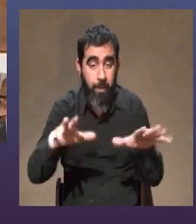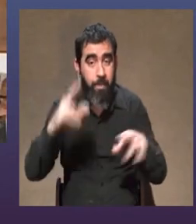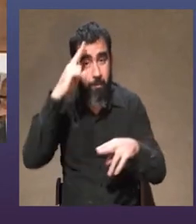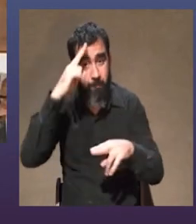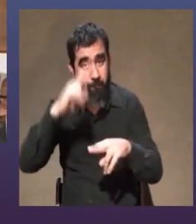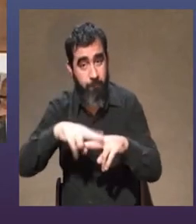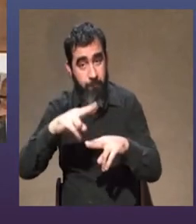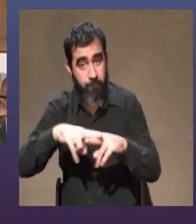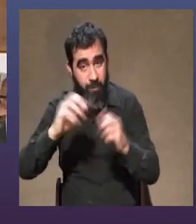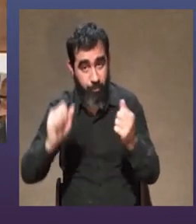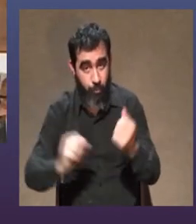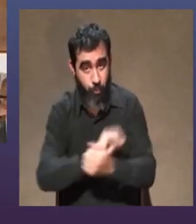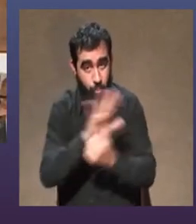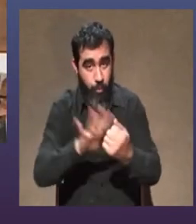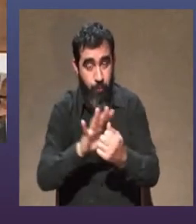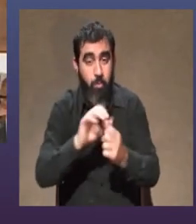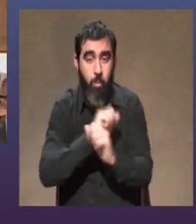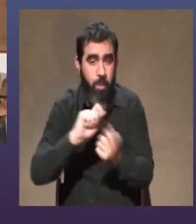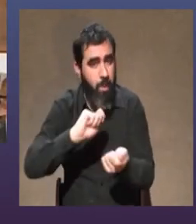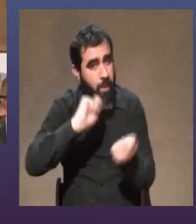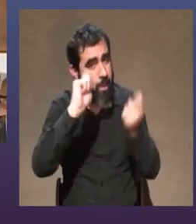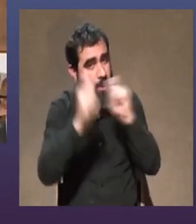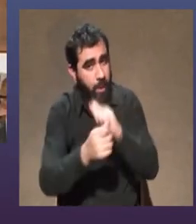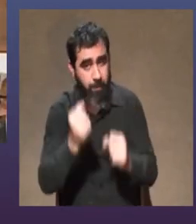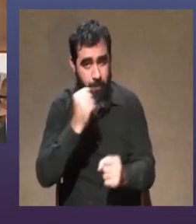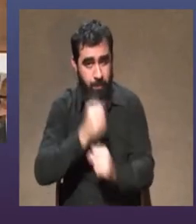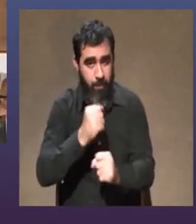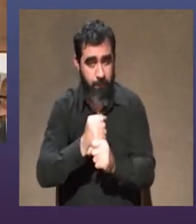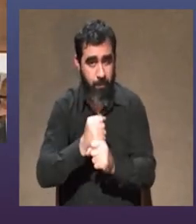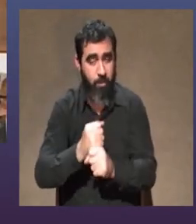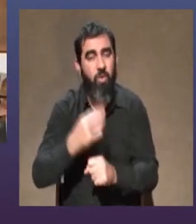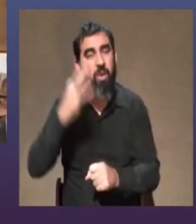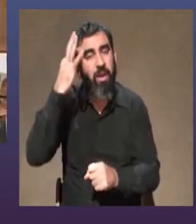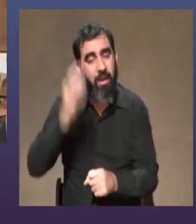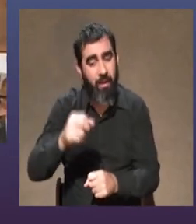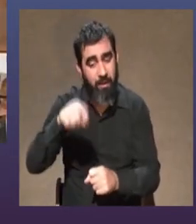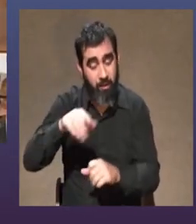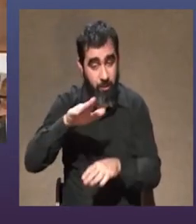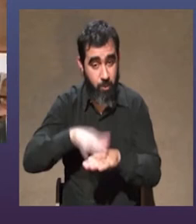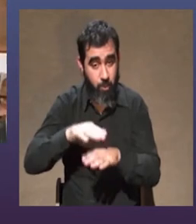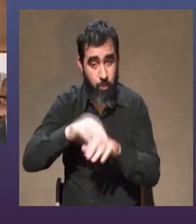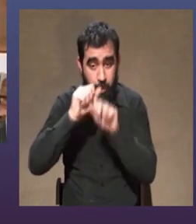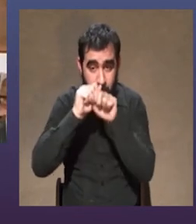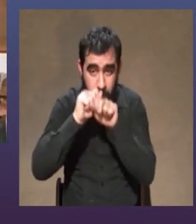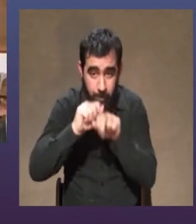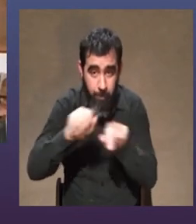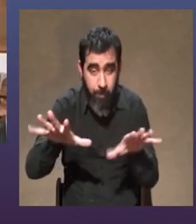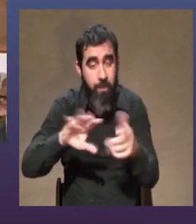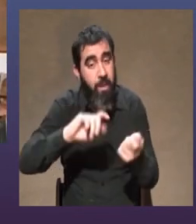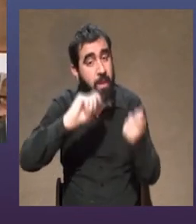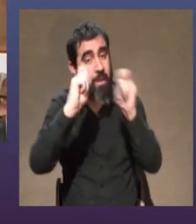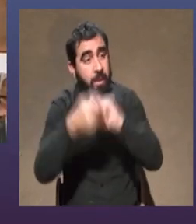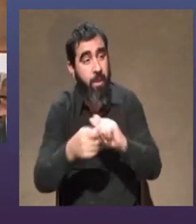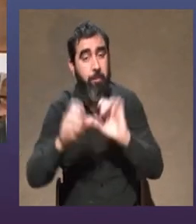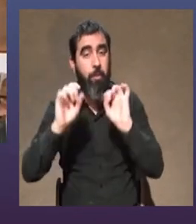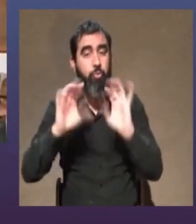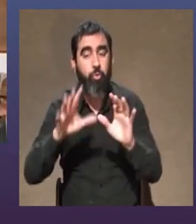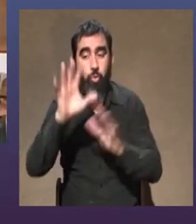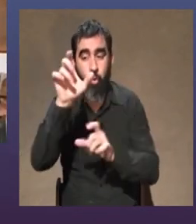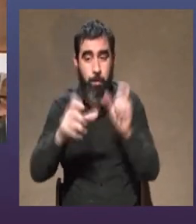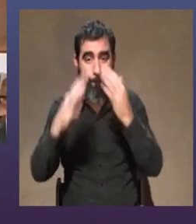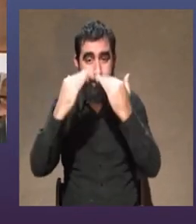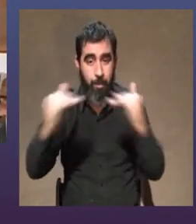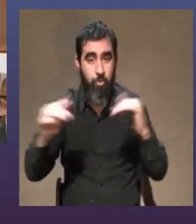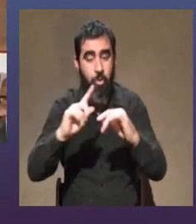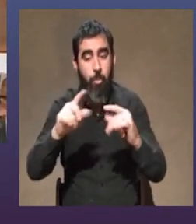reformular en sus trabajos? ¿y creen que además esta pandemia va a cambiar no solo los espectadores en